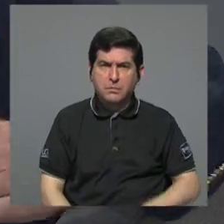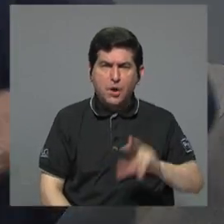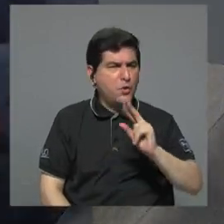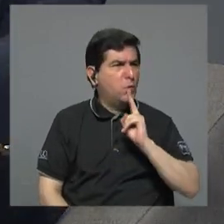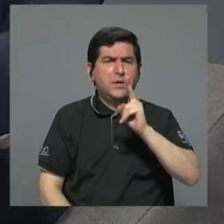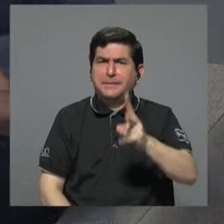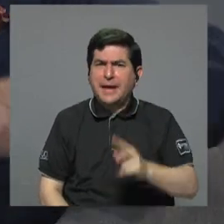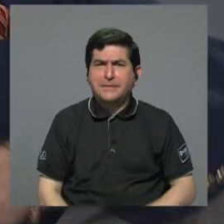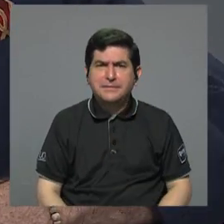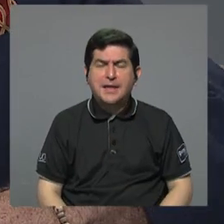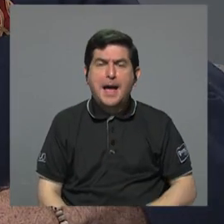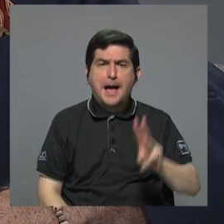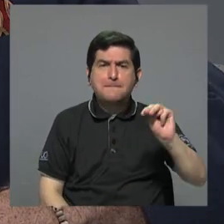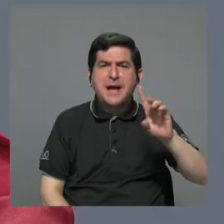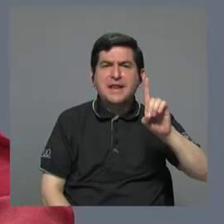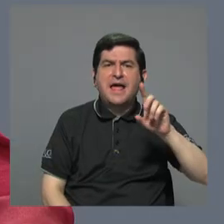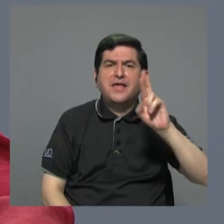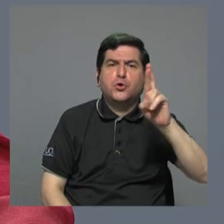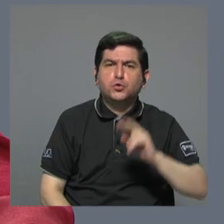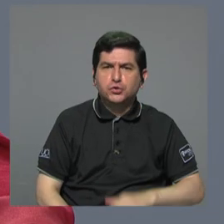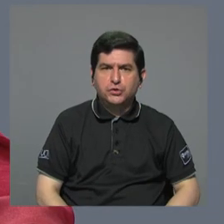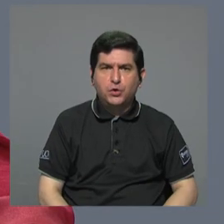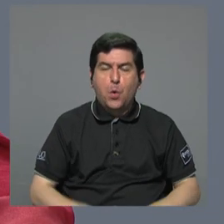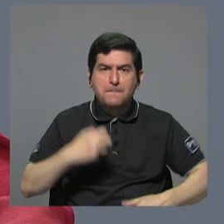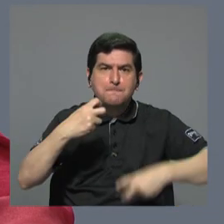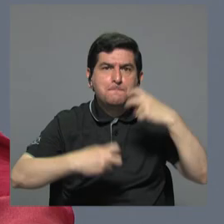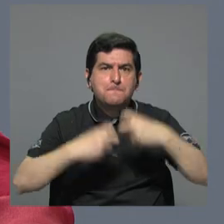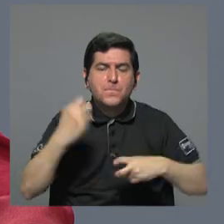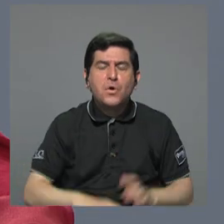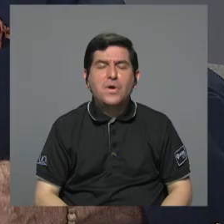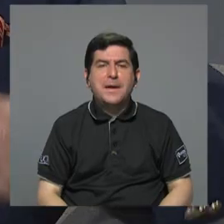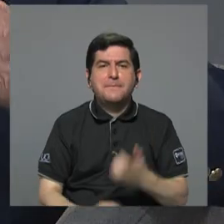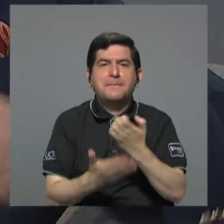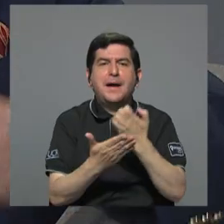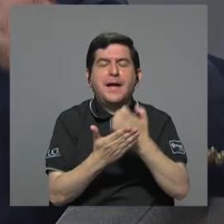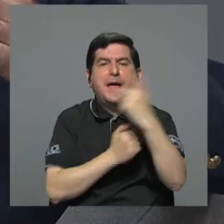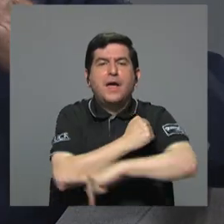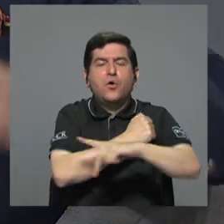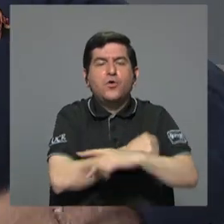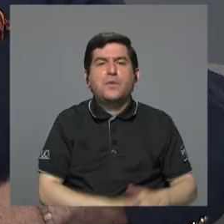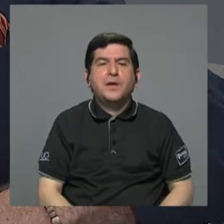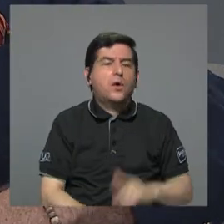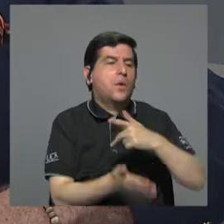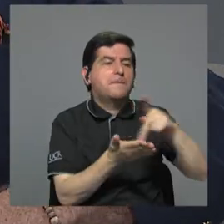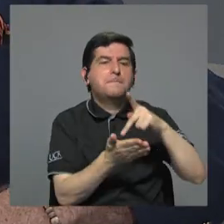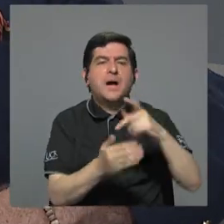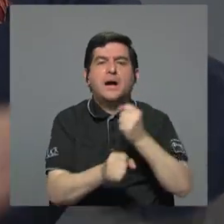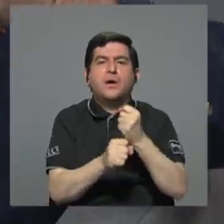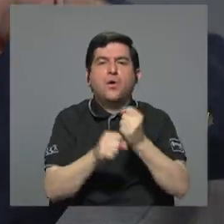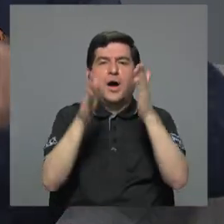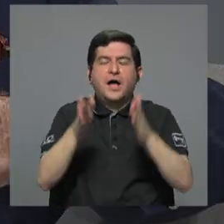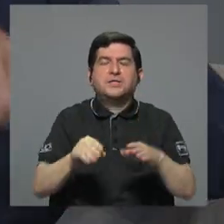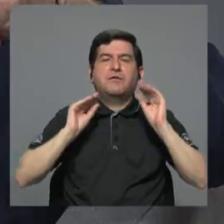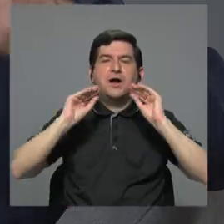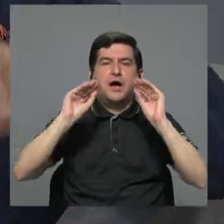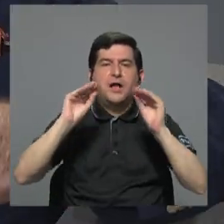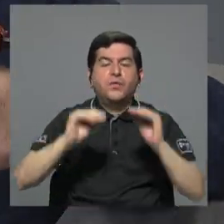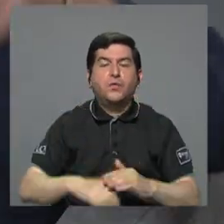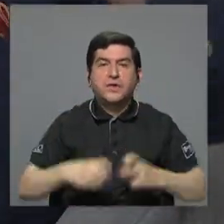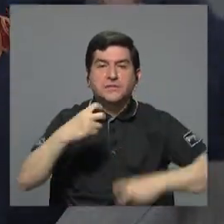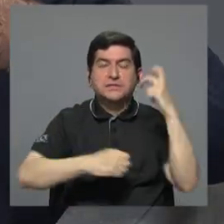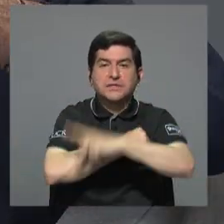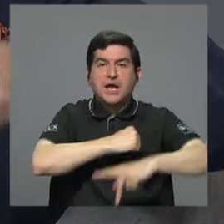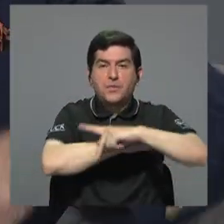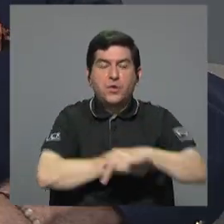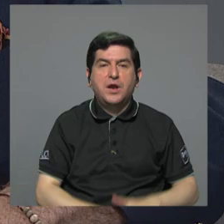cierto, María del Rocío, que el problema fiscal de este país sean los salarios de los maestros. El problema de este país